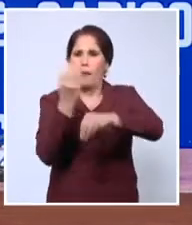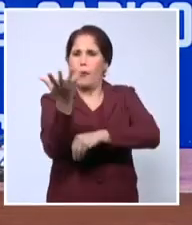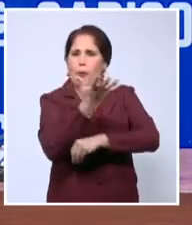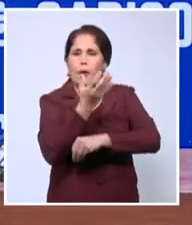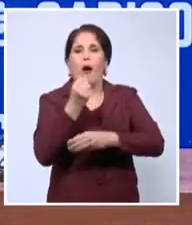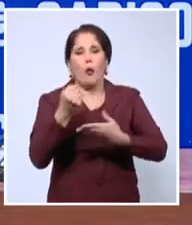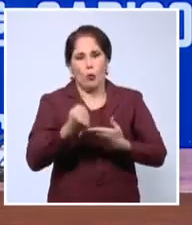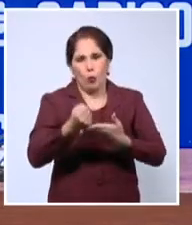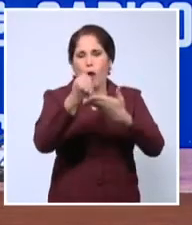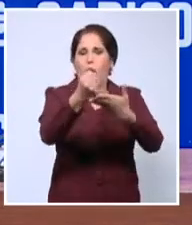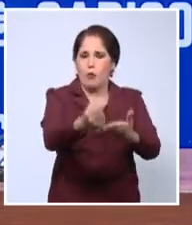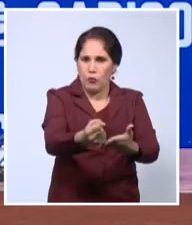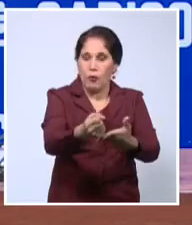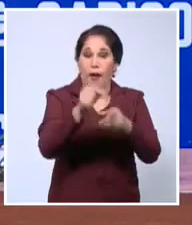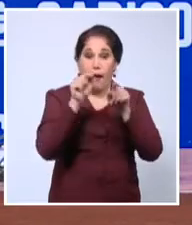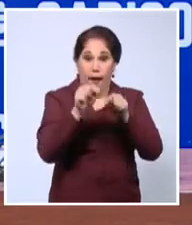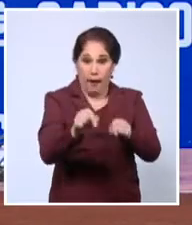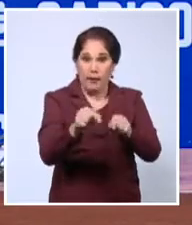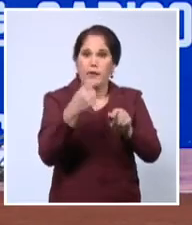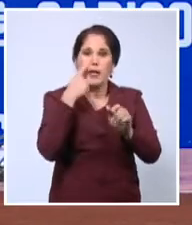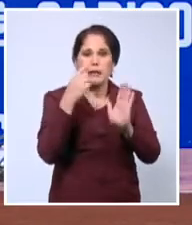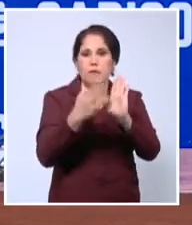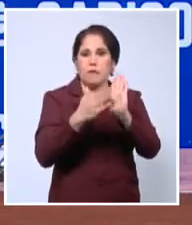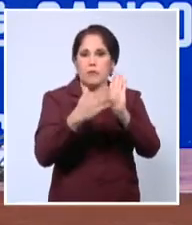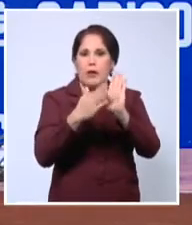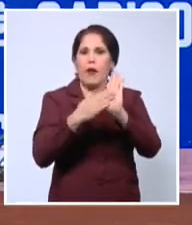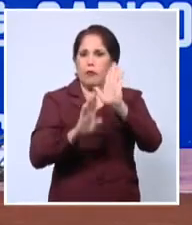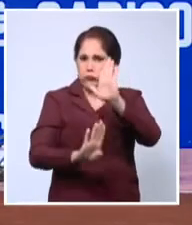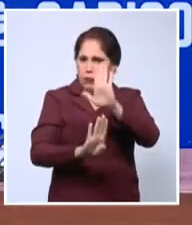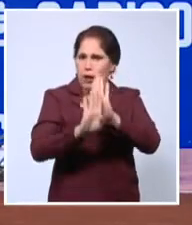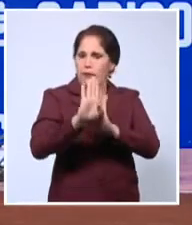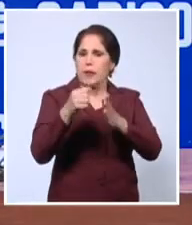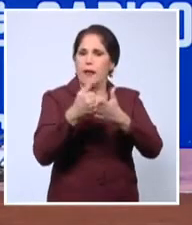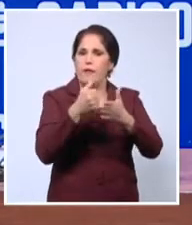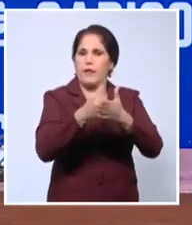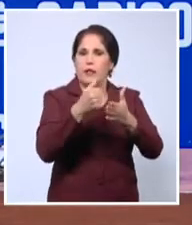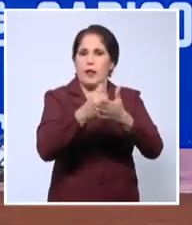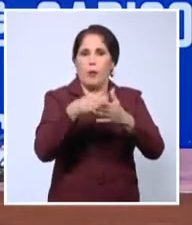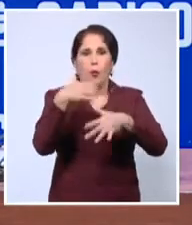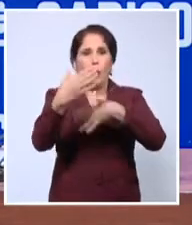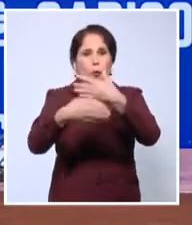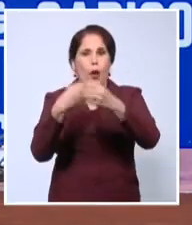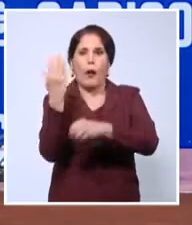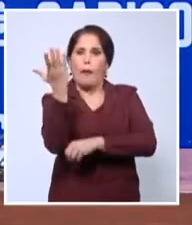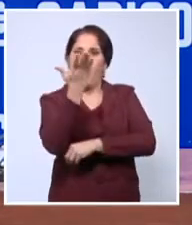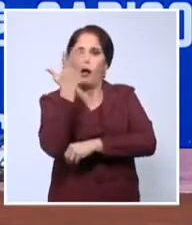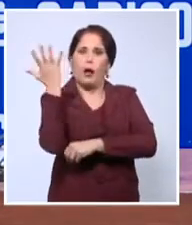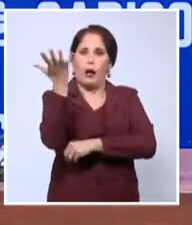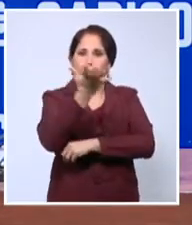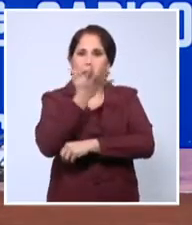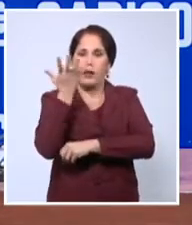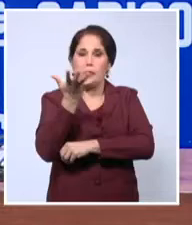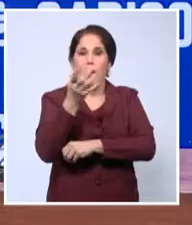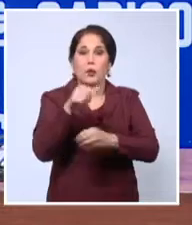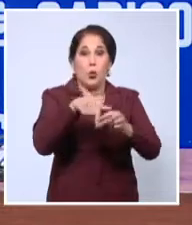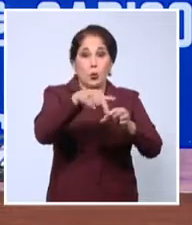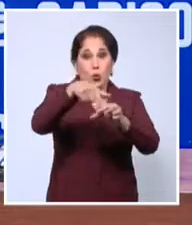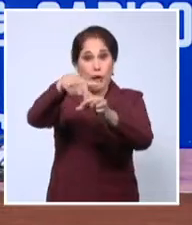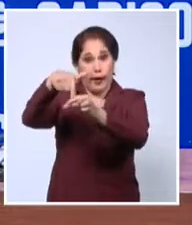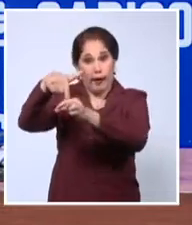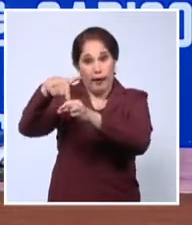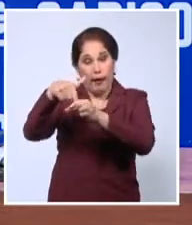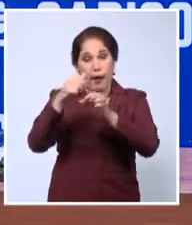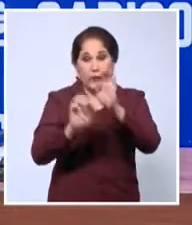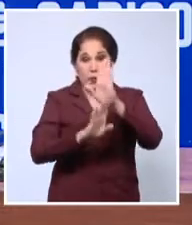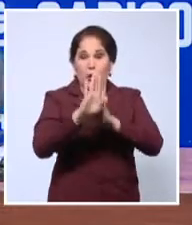climático, en los que se constatan avances para enfrentar las vulnerabilidades comunes a los pequeños estados insulares en